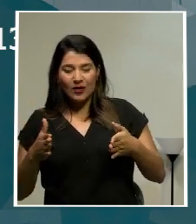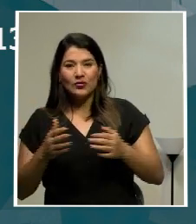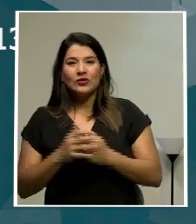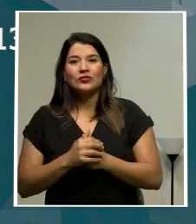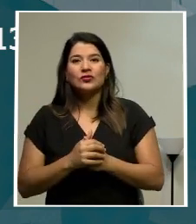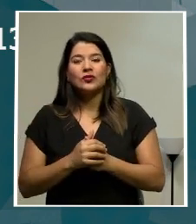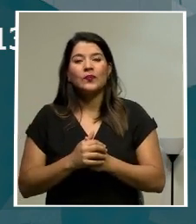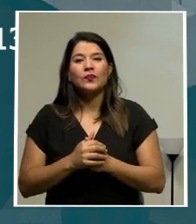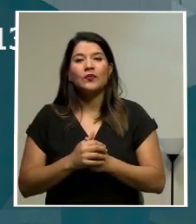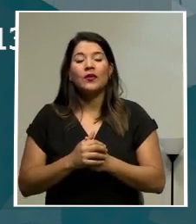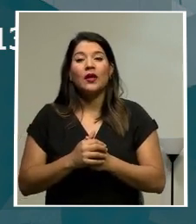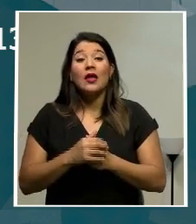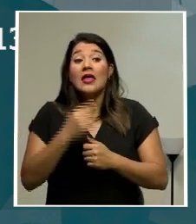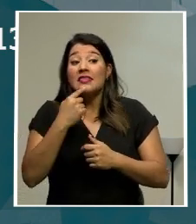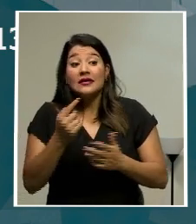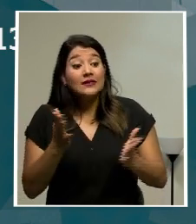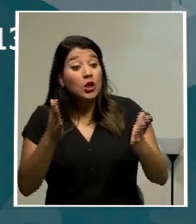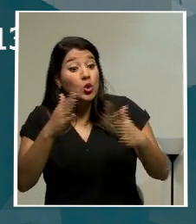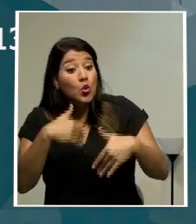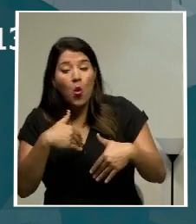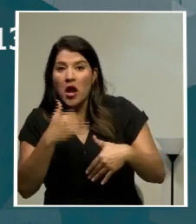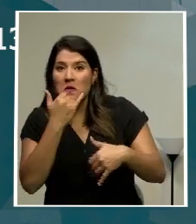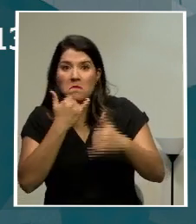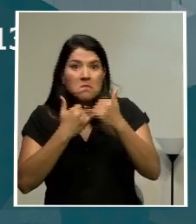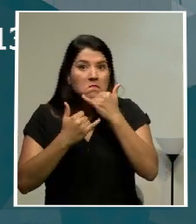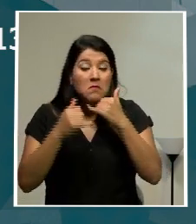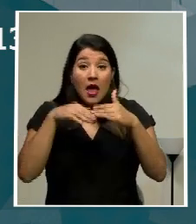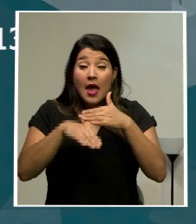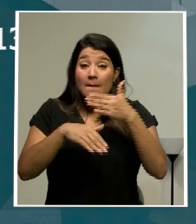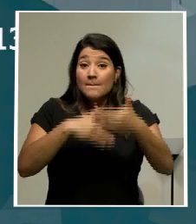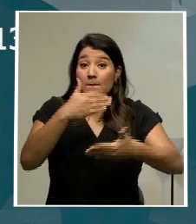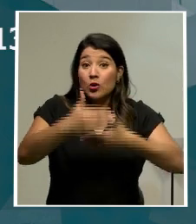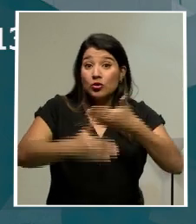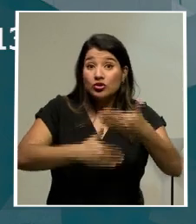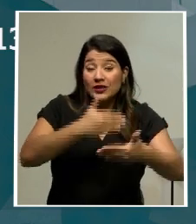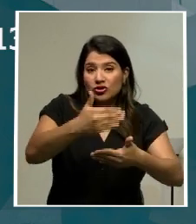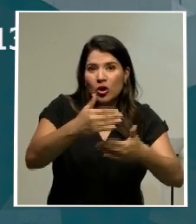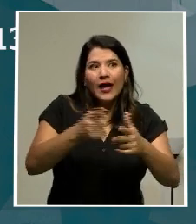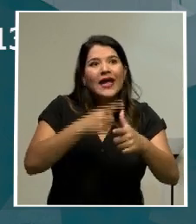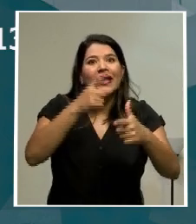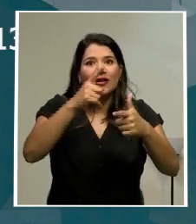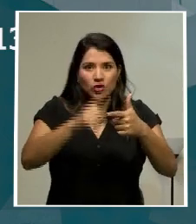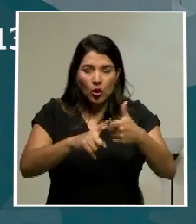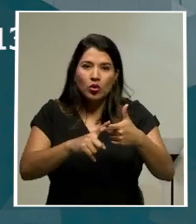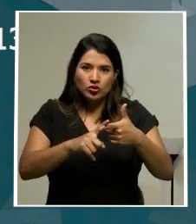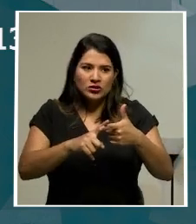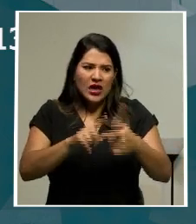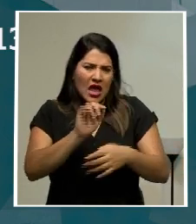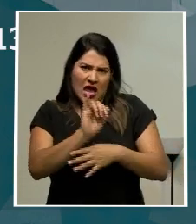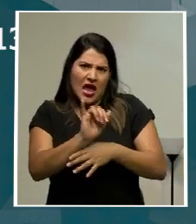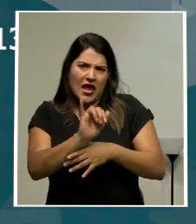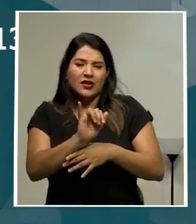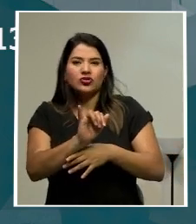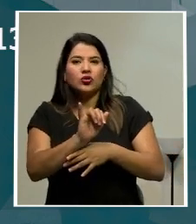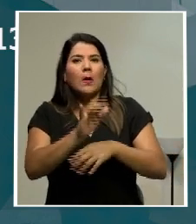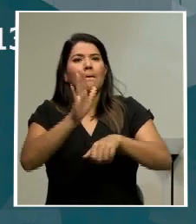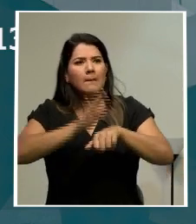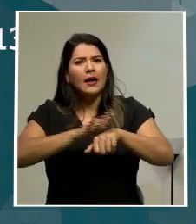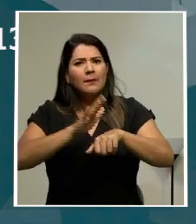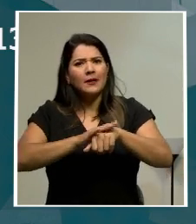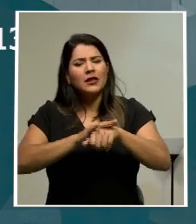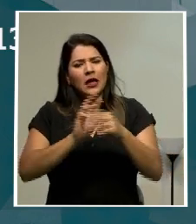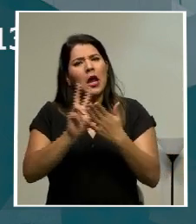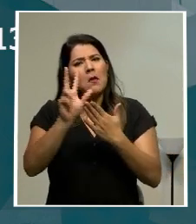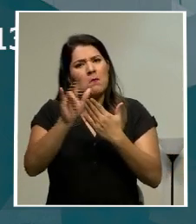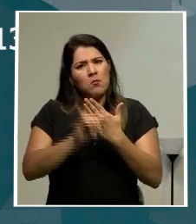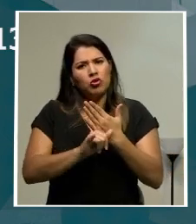Al no hallar vicios de procedimiento, esto despeja el trámite del proyecto para poder convertirse en ley. Es decir,